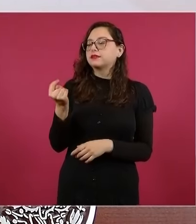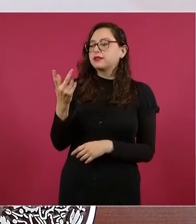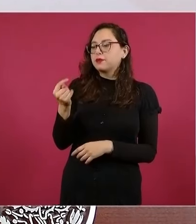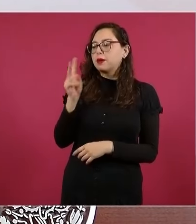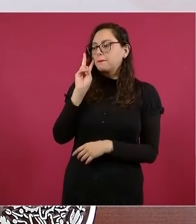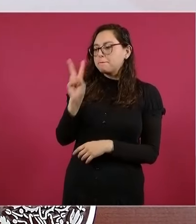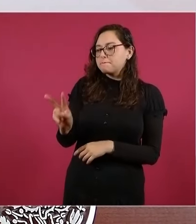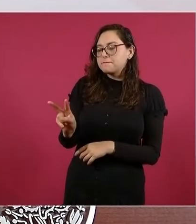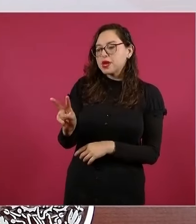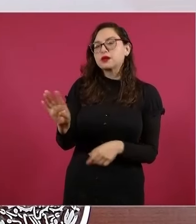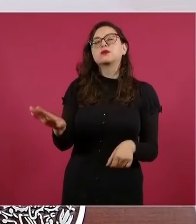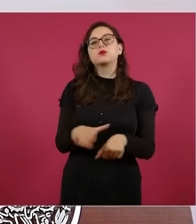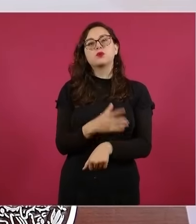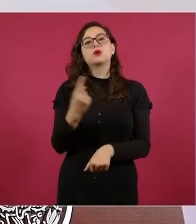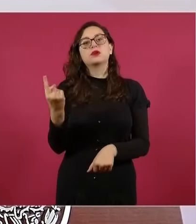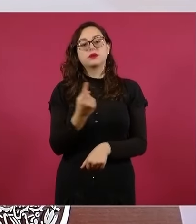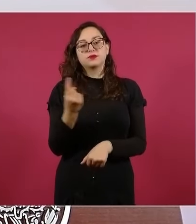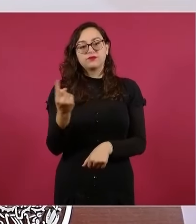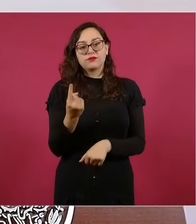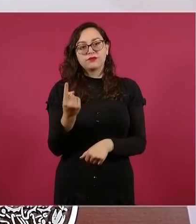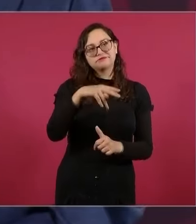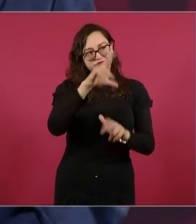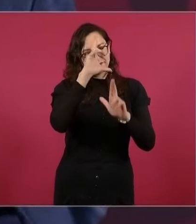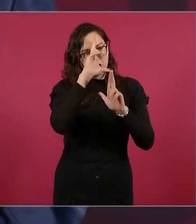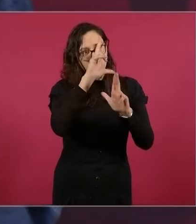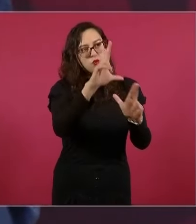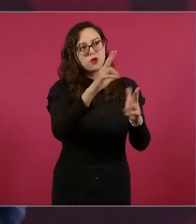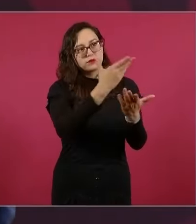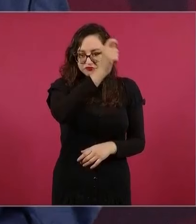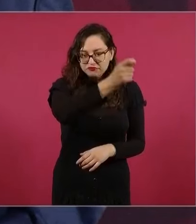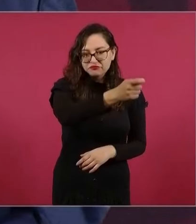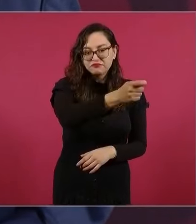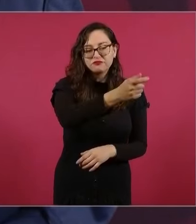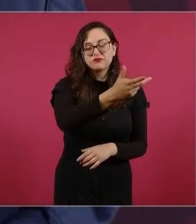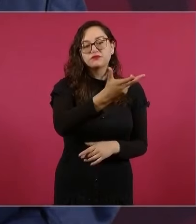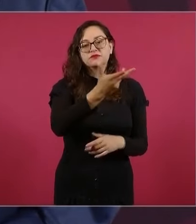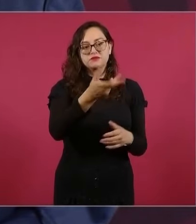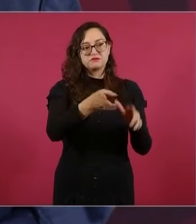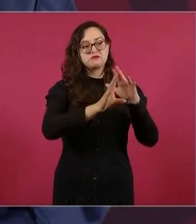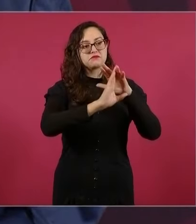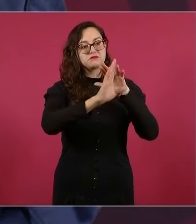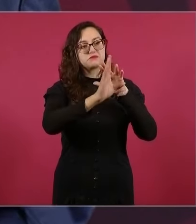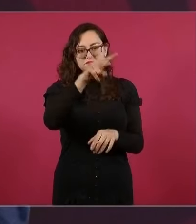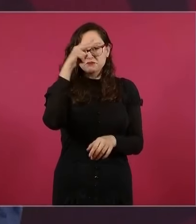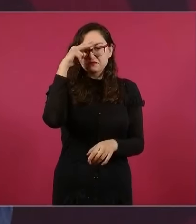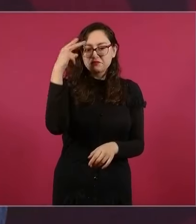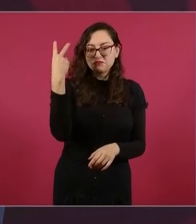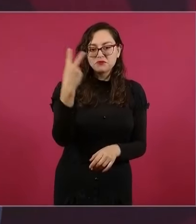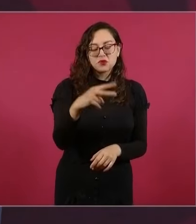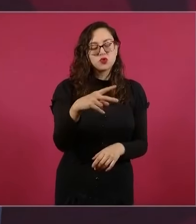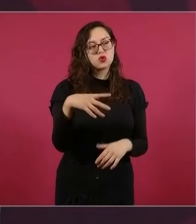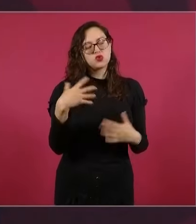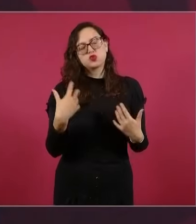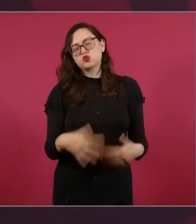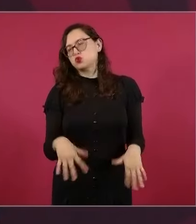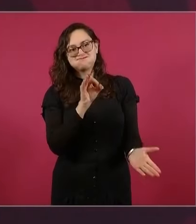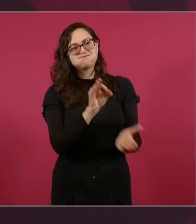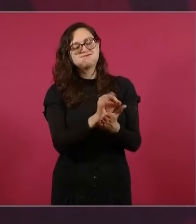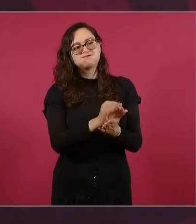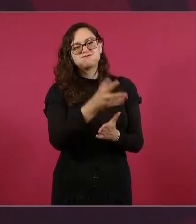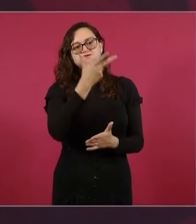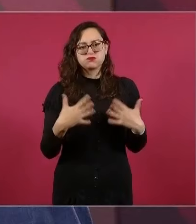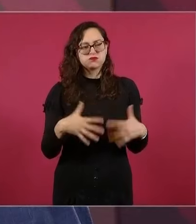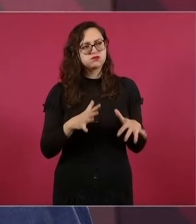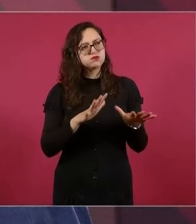mañanera va a estar dedicada a ellos en un homenaje a los que consideramos héroes, heroínas,